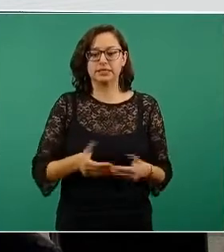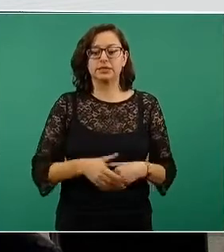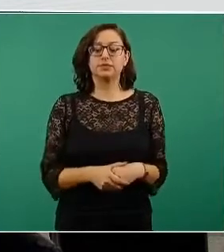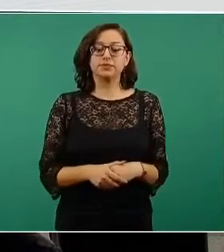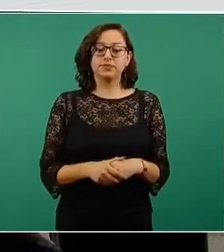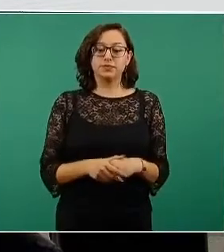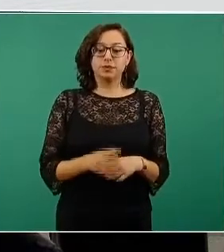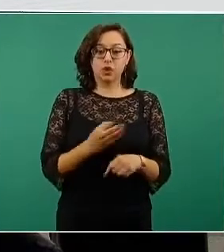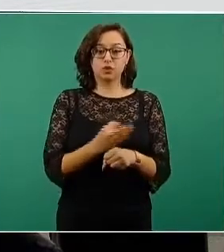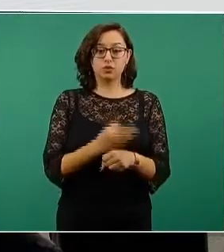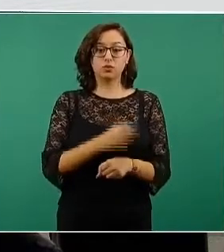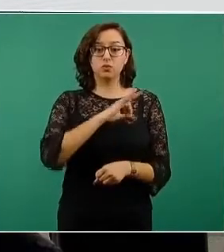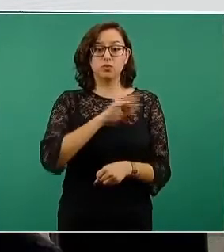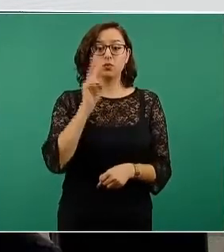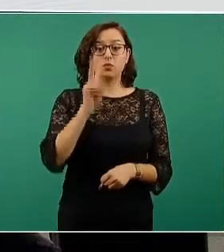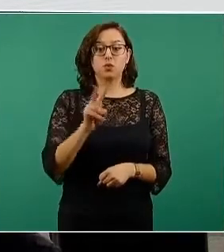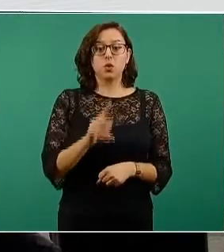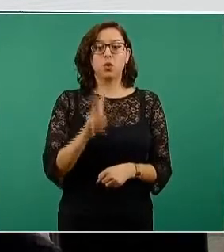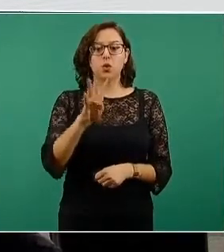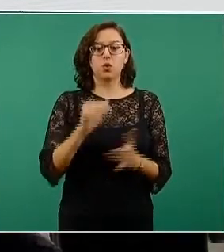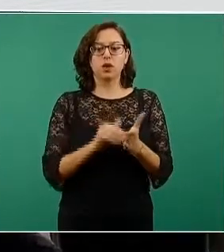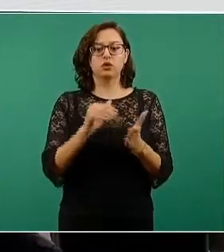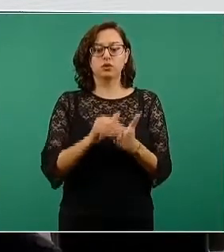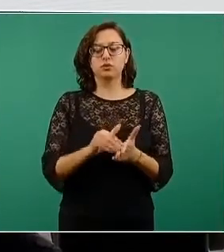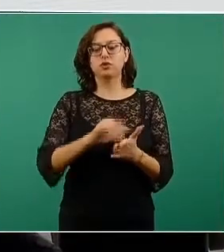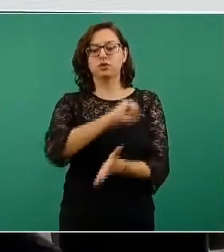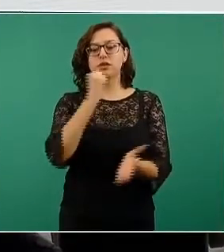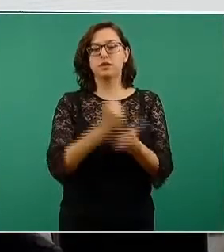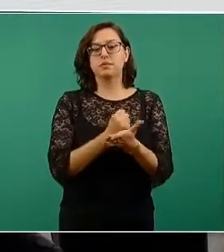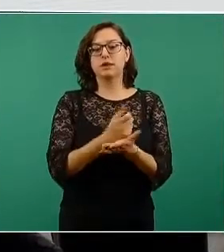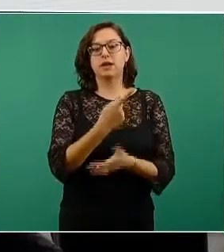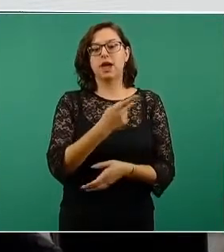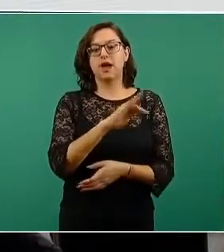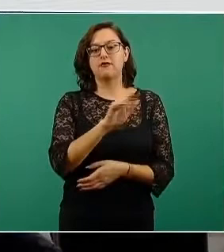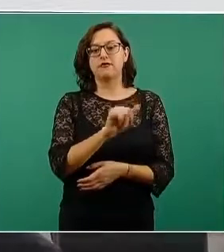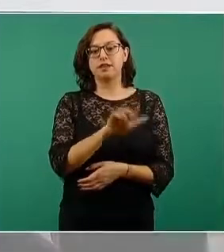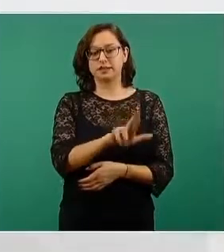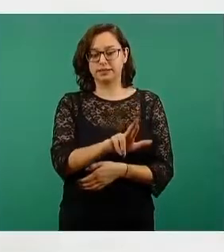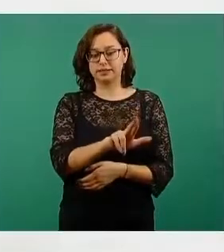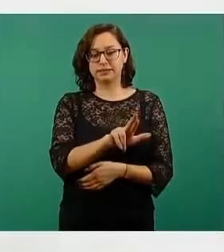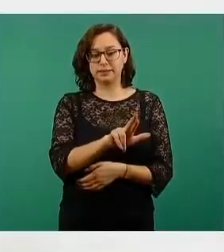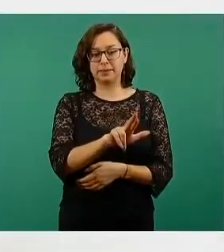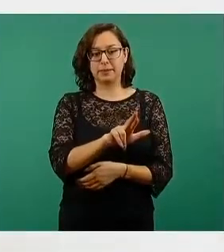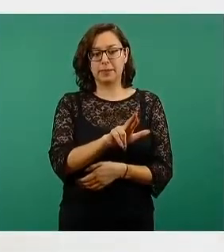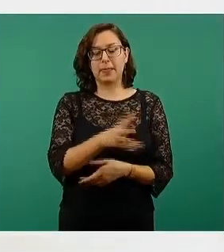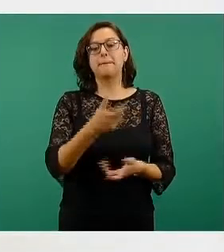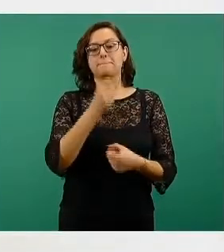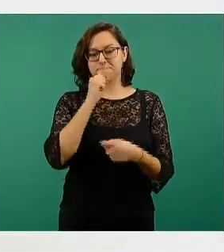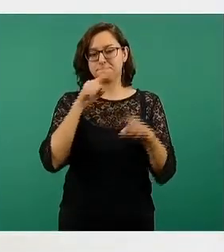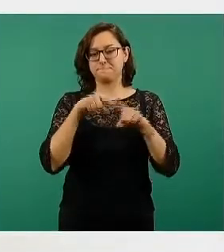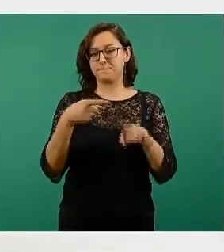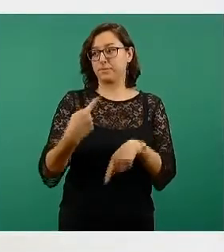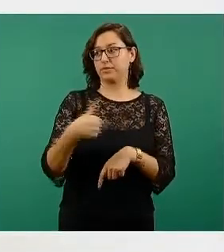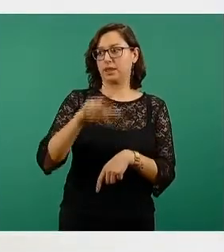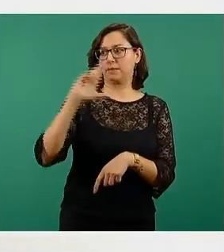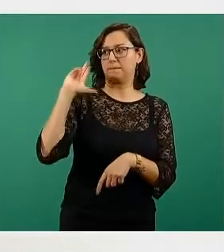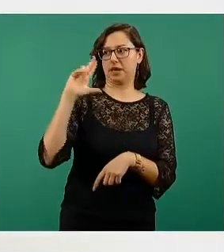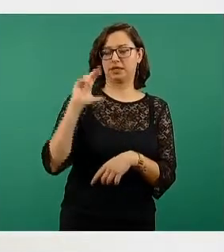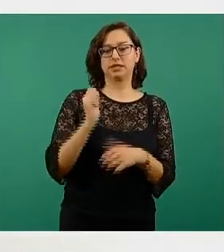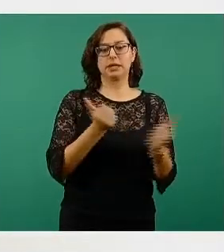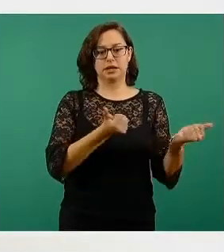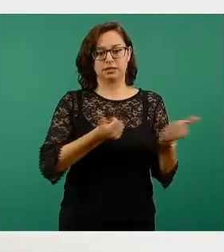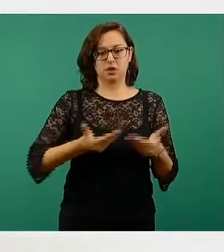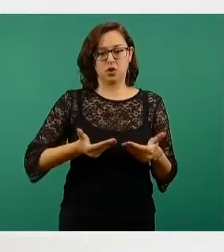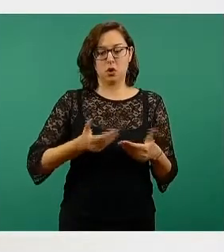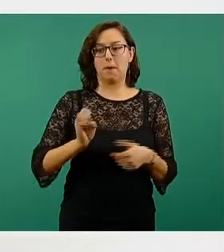Cuatro millones 548 mil 375 de Pfizer. Pfizer, también estuvimos embarques esta semana, el martes y